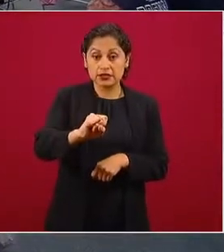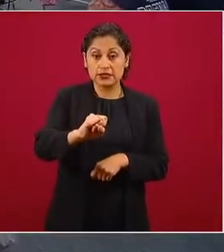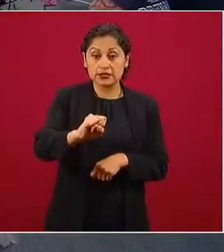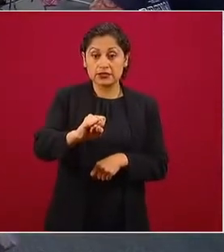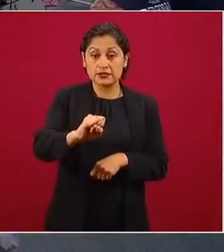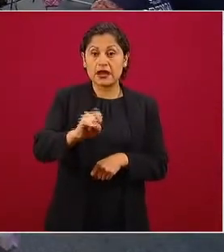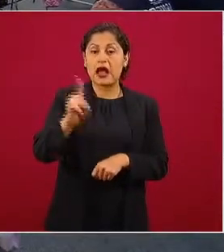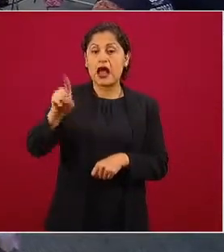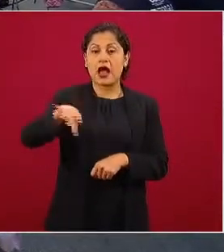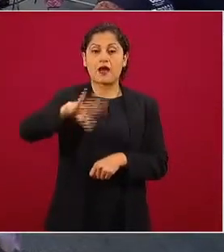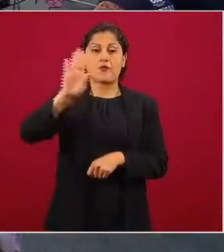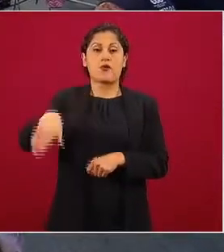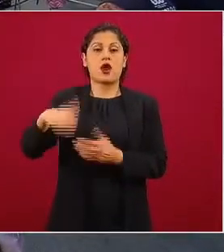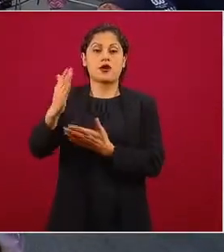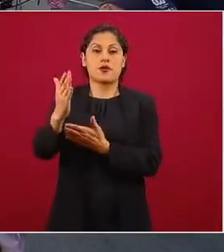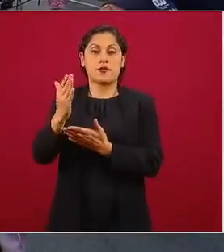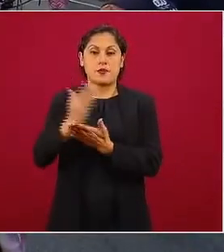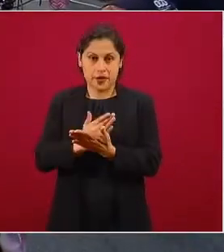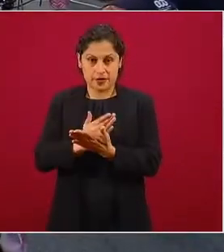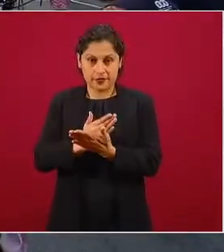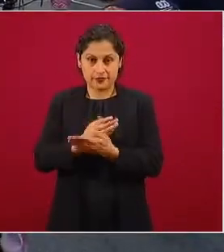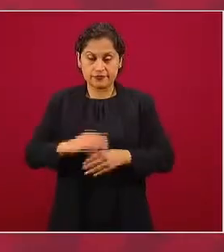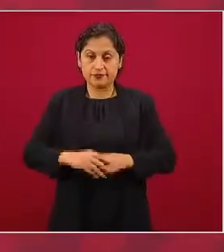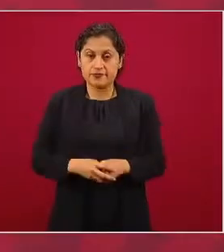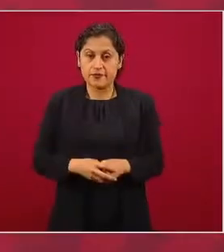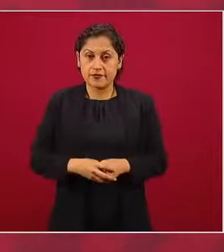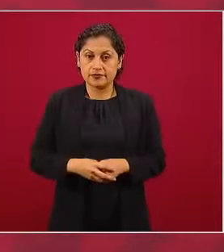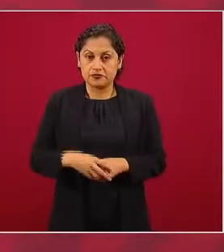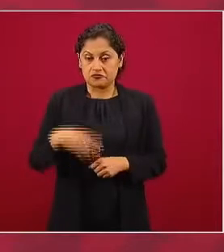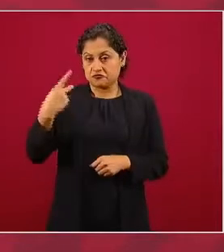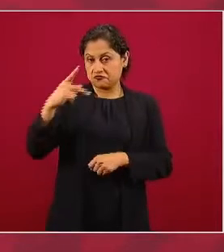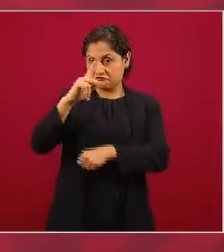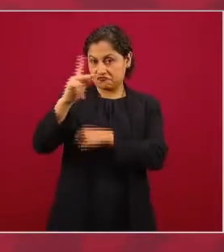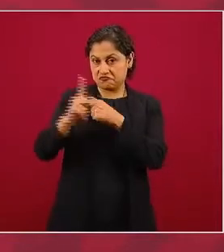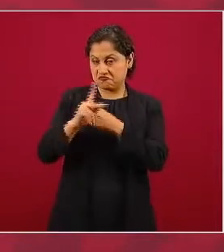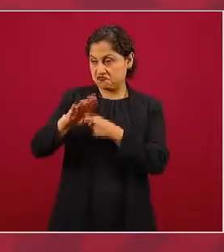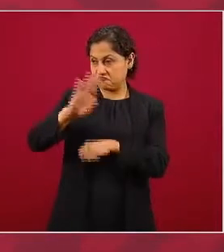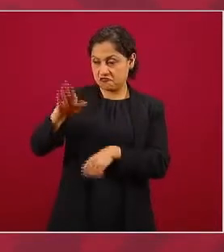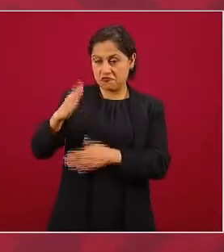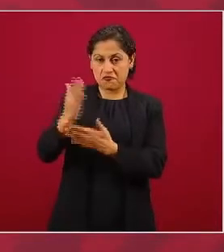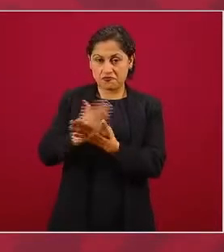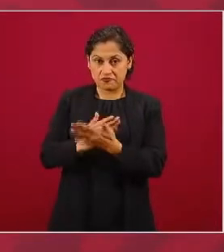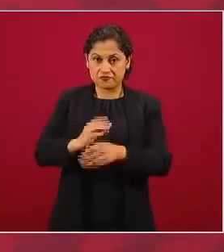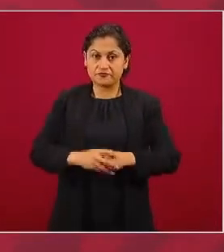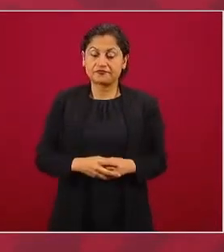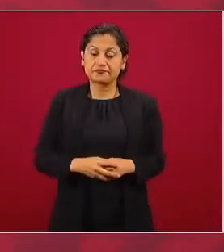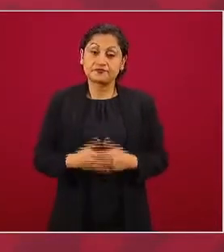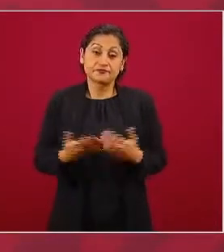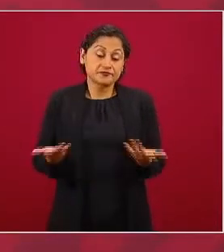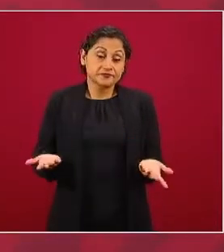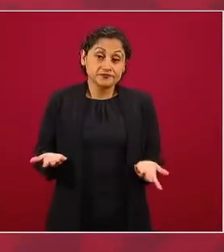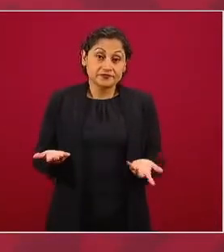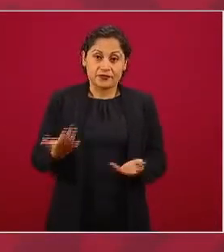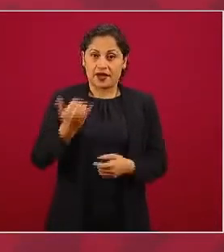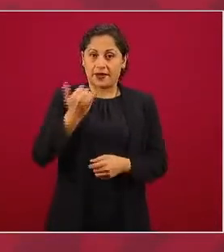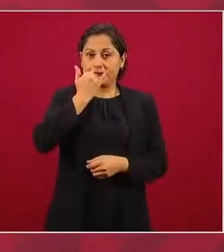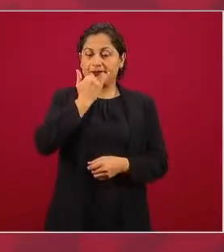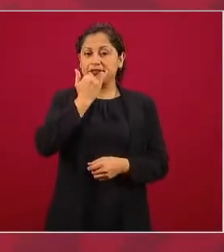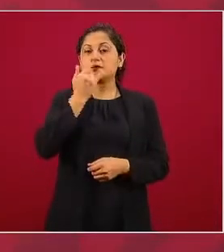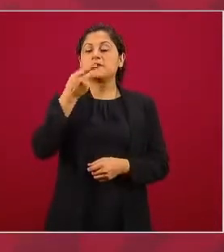menos fallecidos en sus países. Para empezar, no toman en cuenta